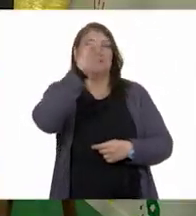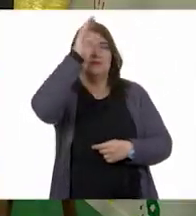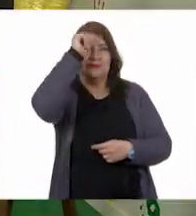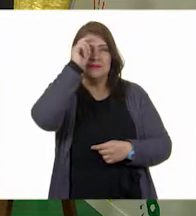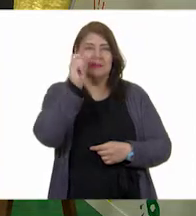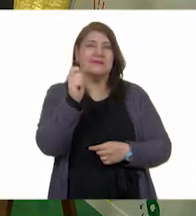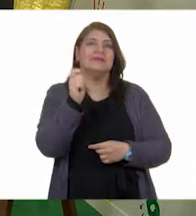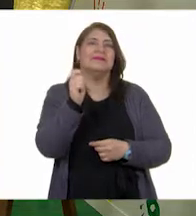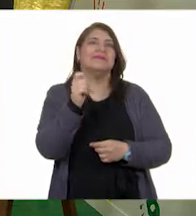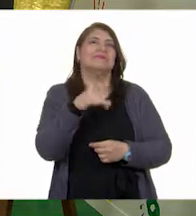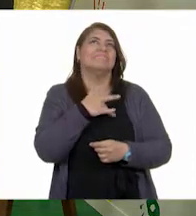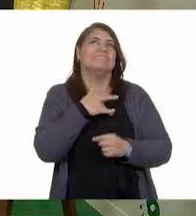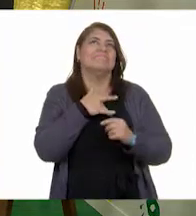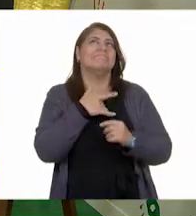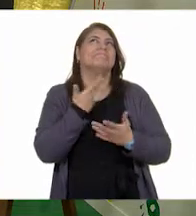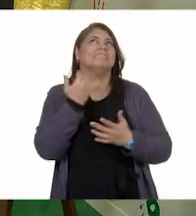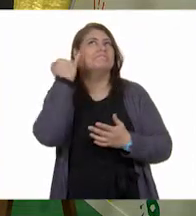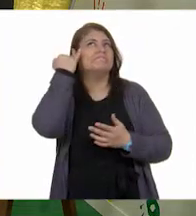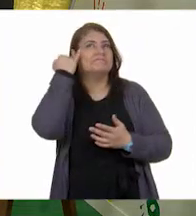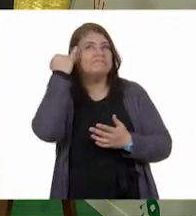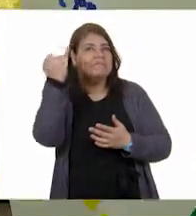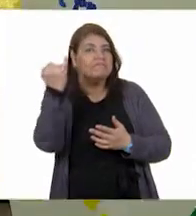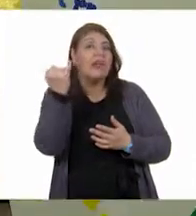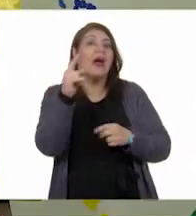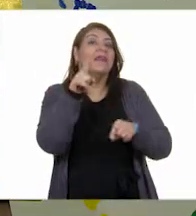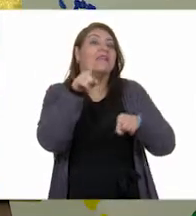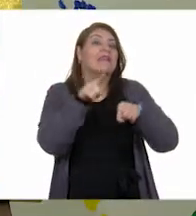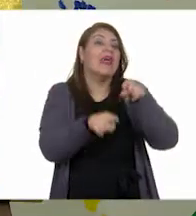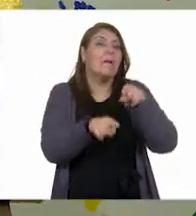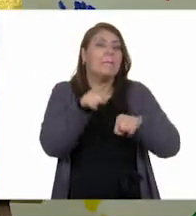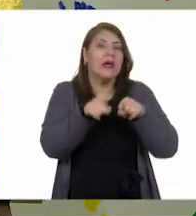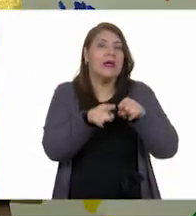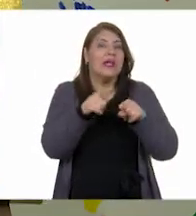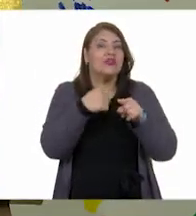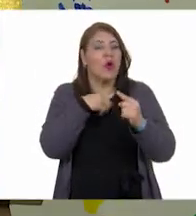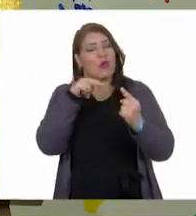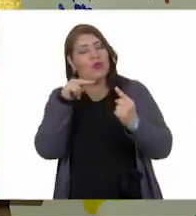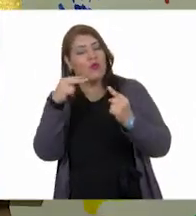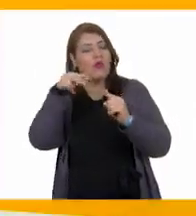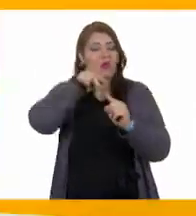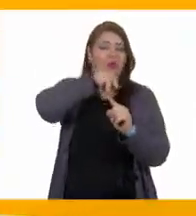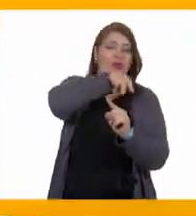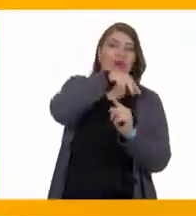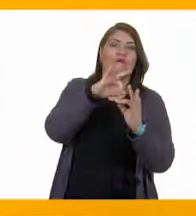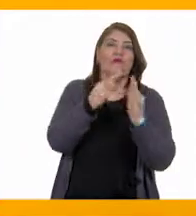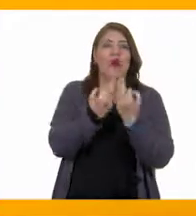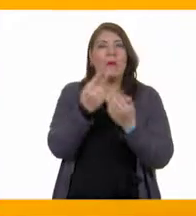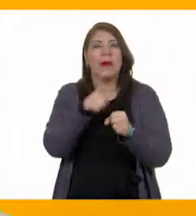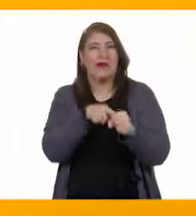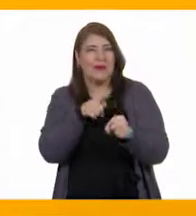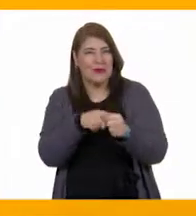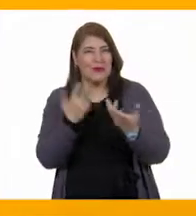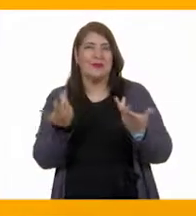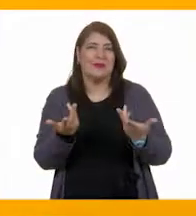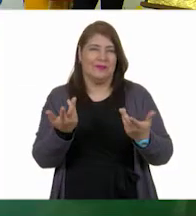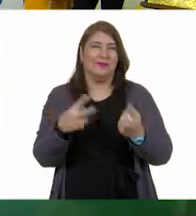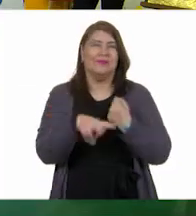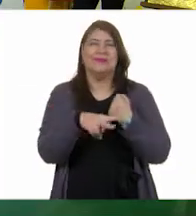mamá siempre dice! ¡Todo depende del cristal con que se mira! O sea, sí, ¿no? Así es algo así. así es,